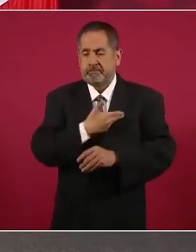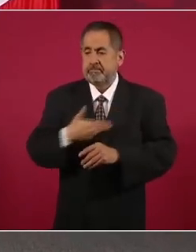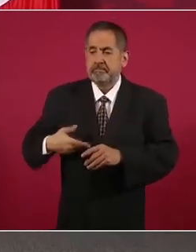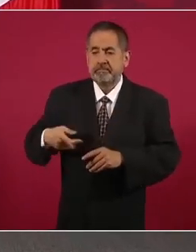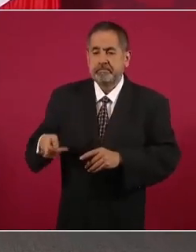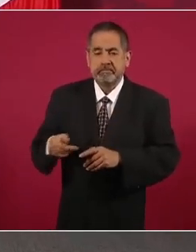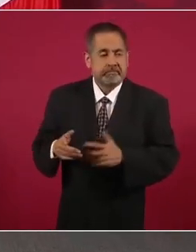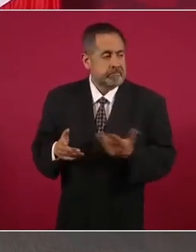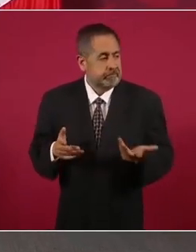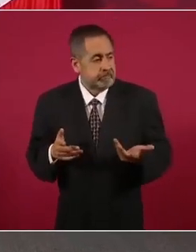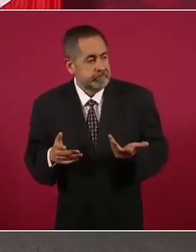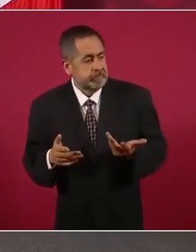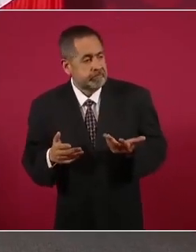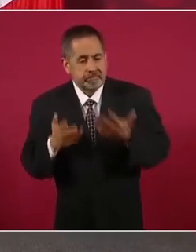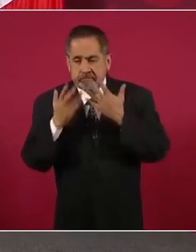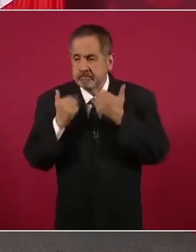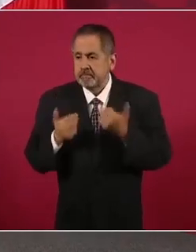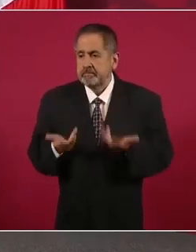sin